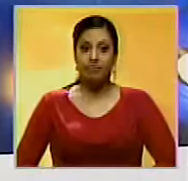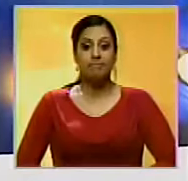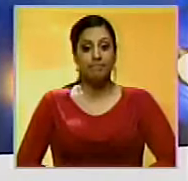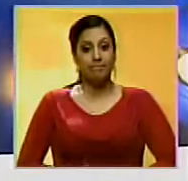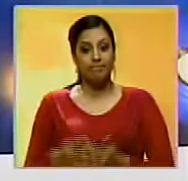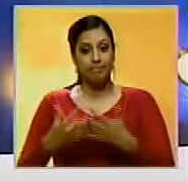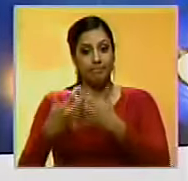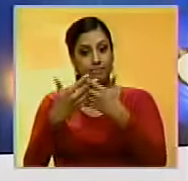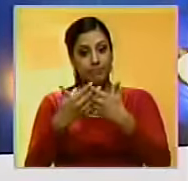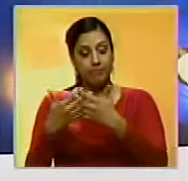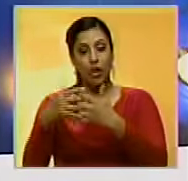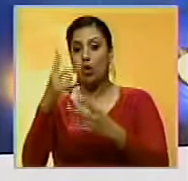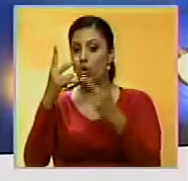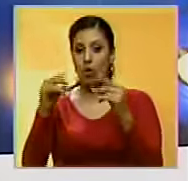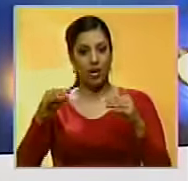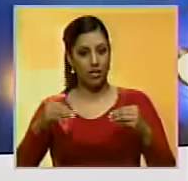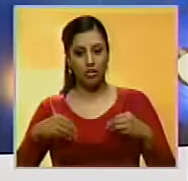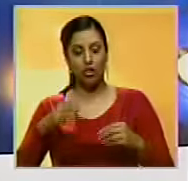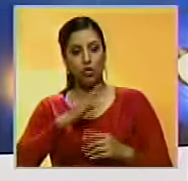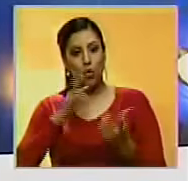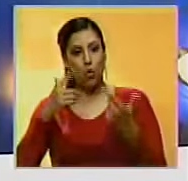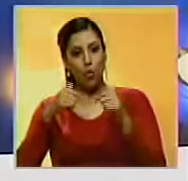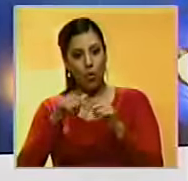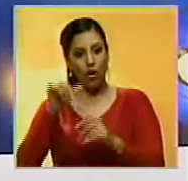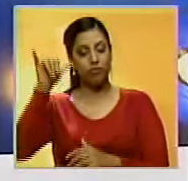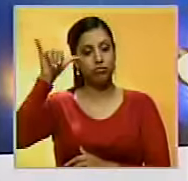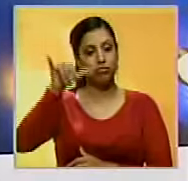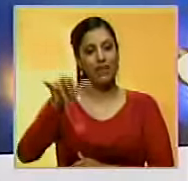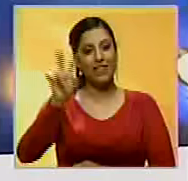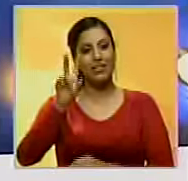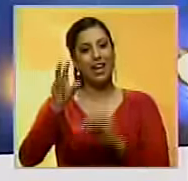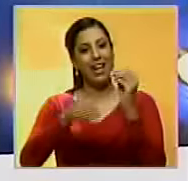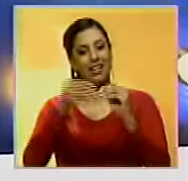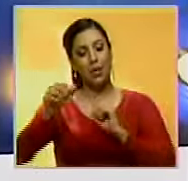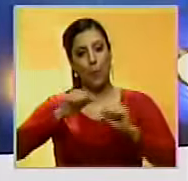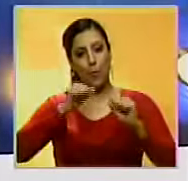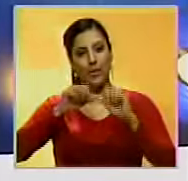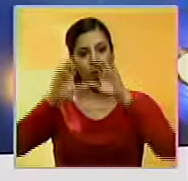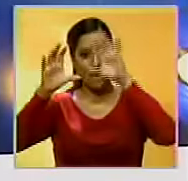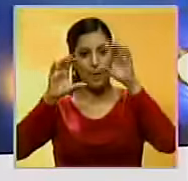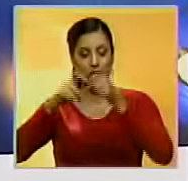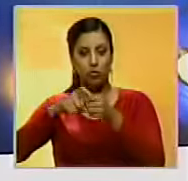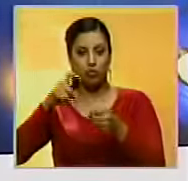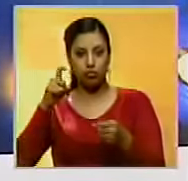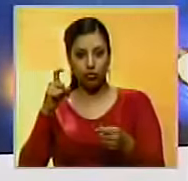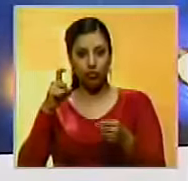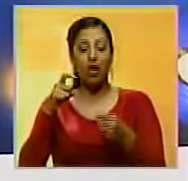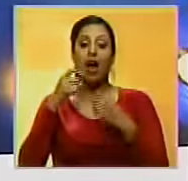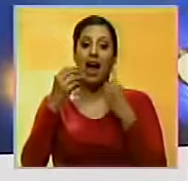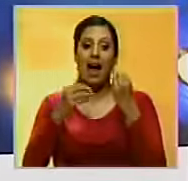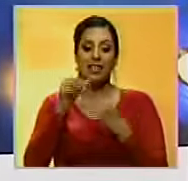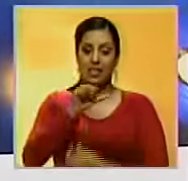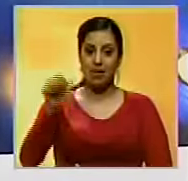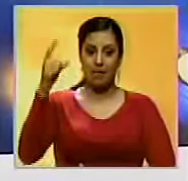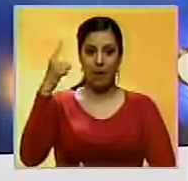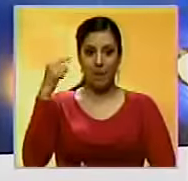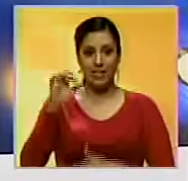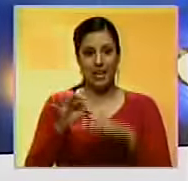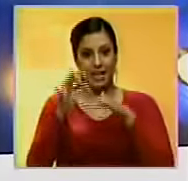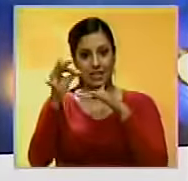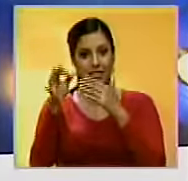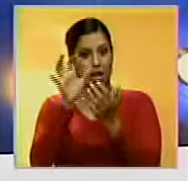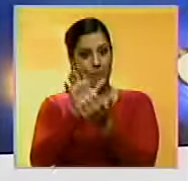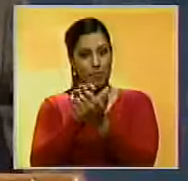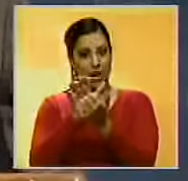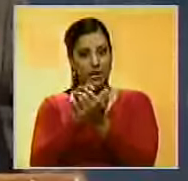Estados Unidos negó que haya violado el espacio aéreo venezolano durante la cumbre de Movimiento de Países No Alineados, celebrada la semana pasada en la isla de